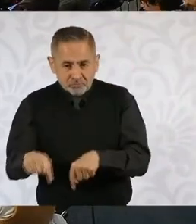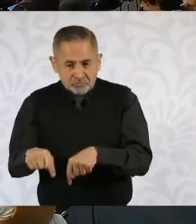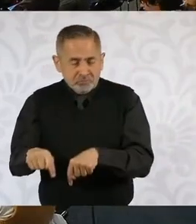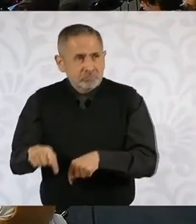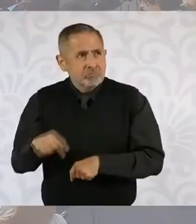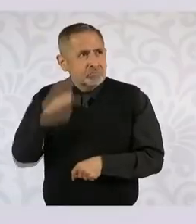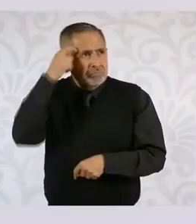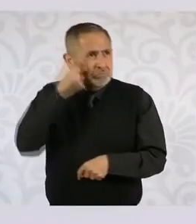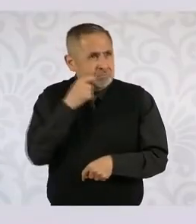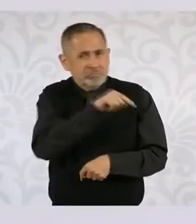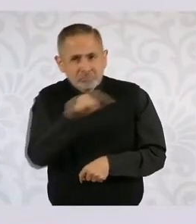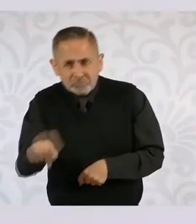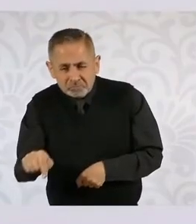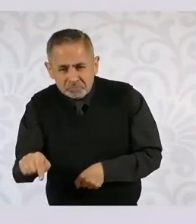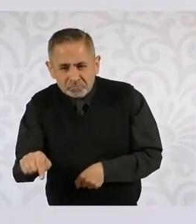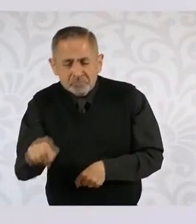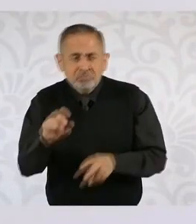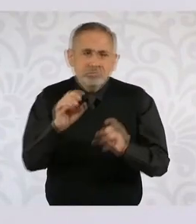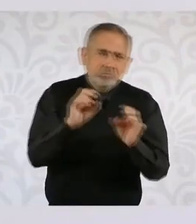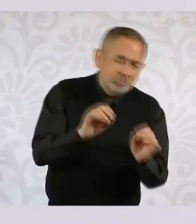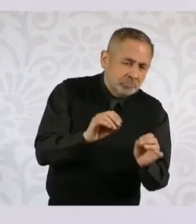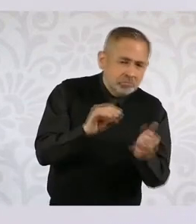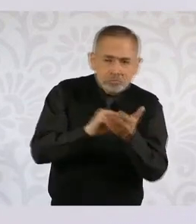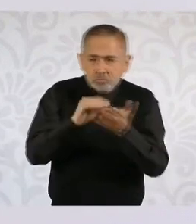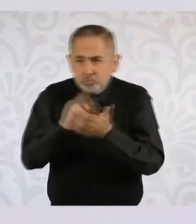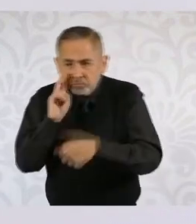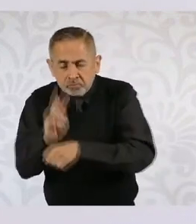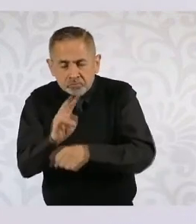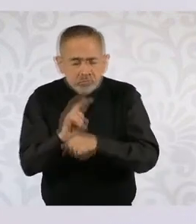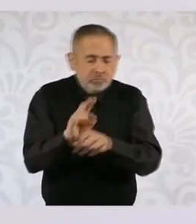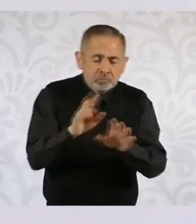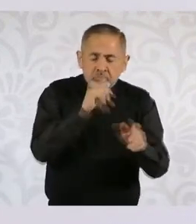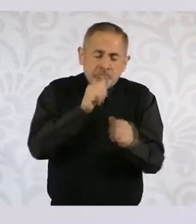para darle continuidad a lo de Acapulco.